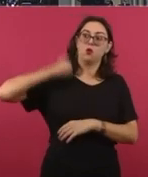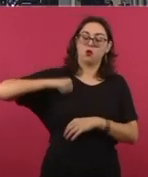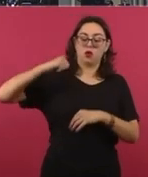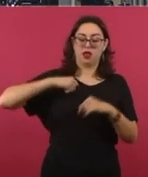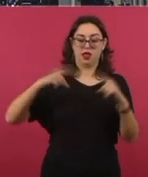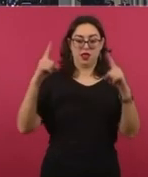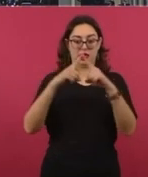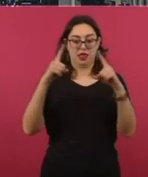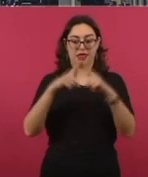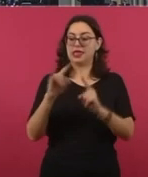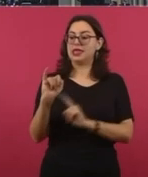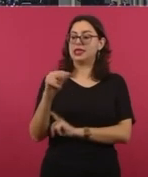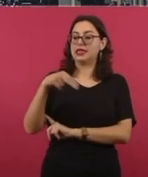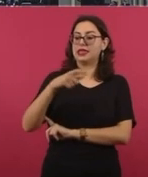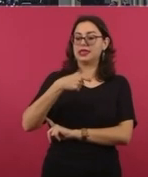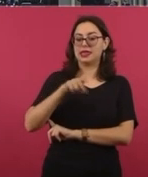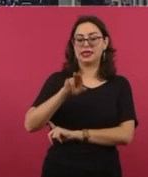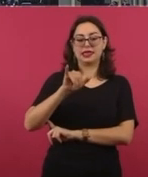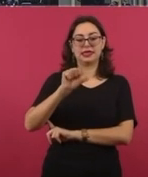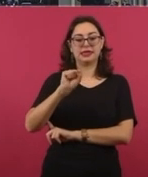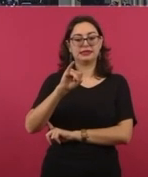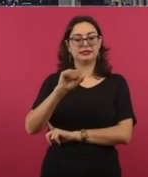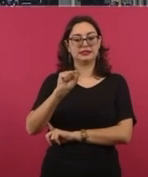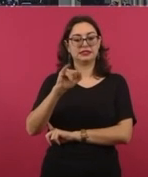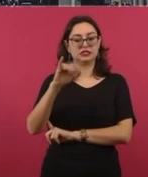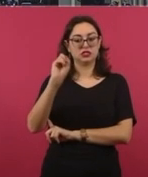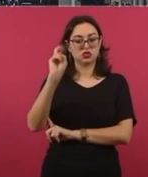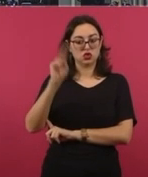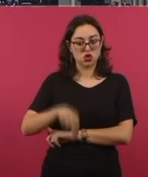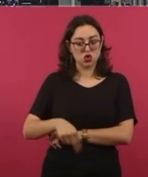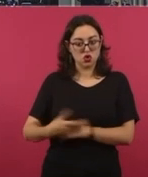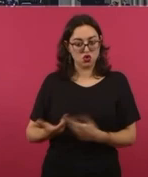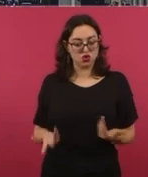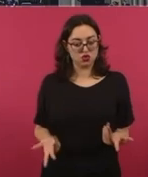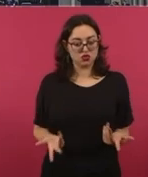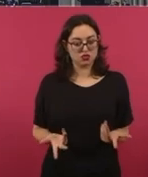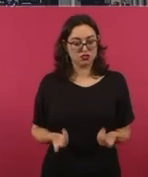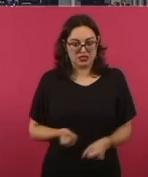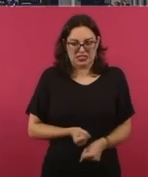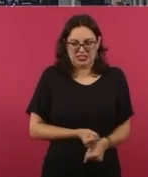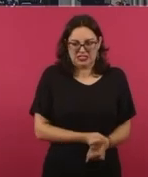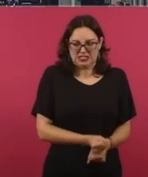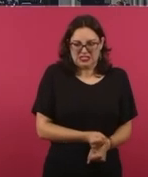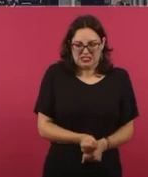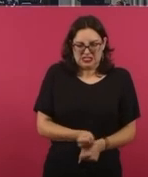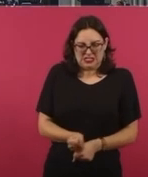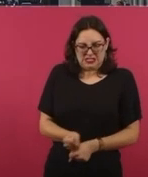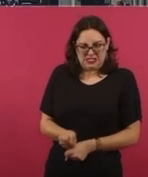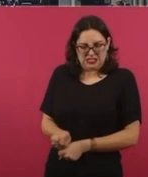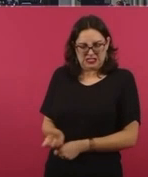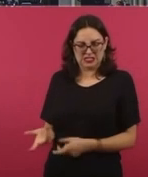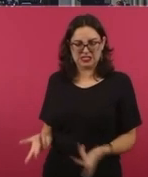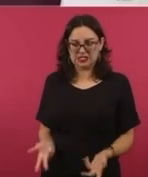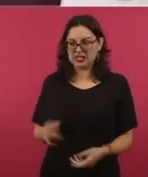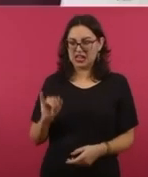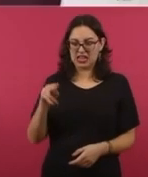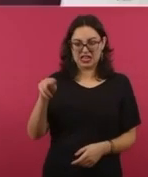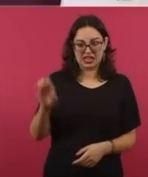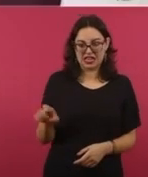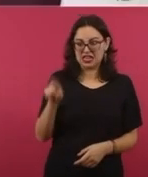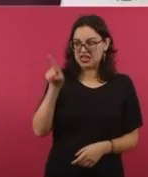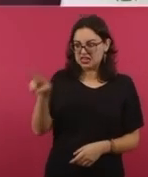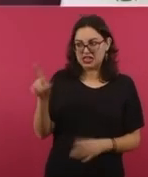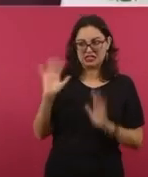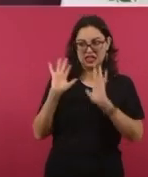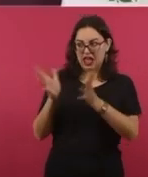ya es el Instituto de la Censura,